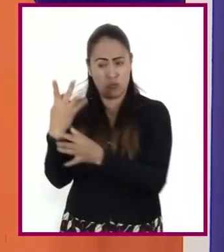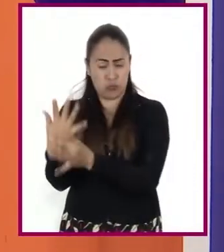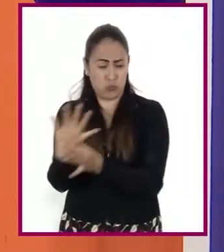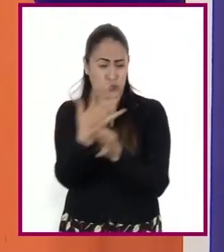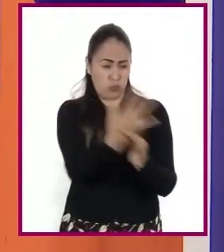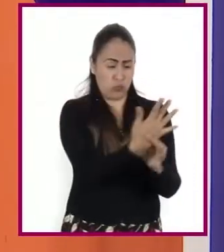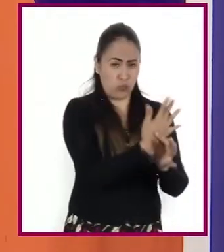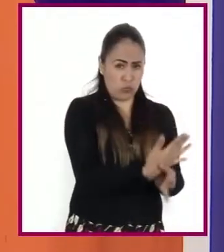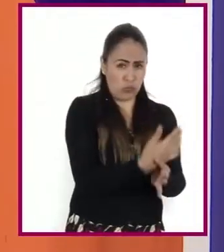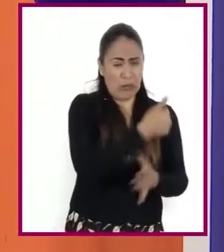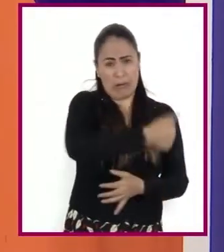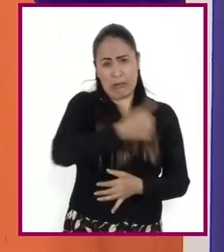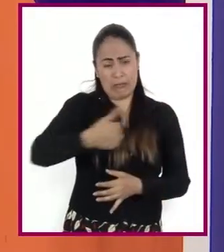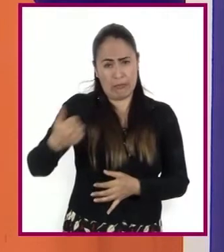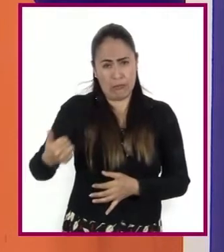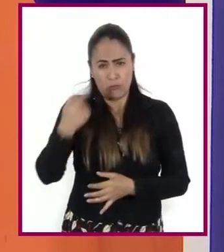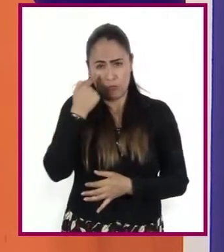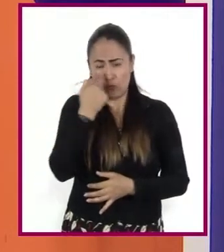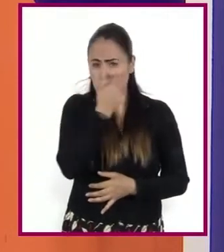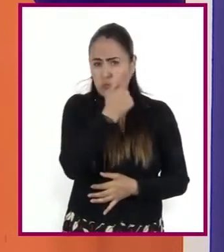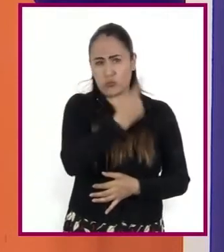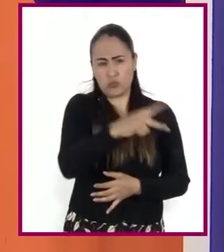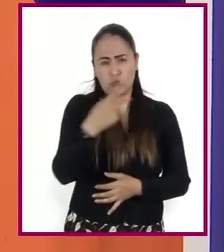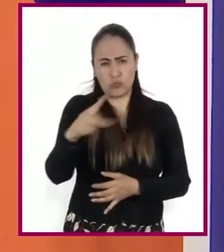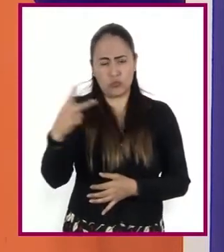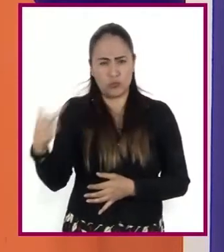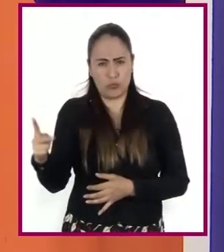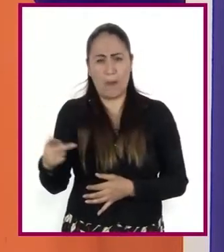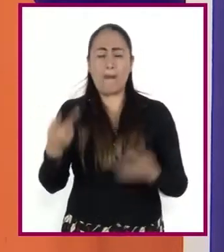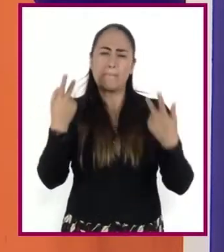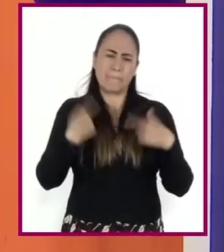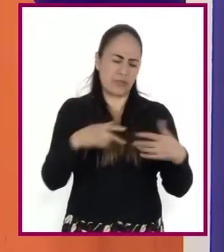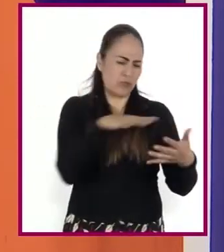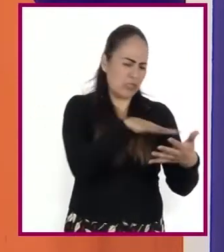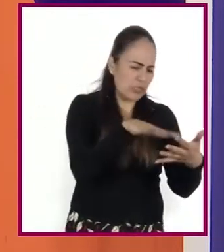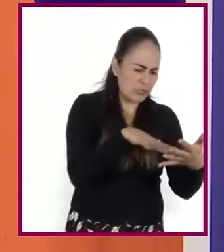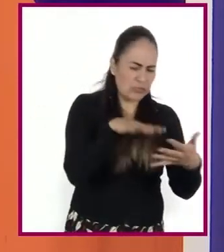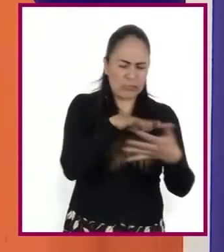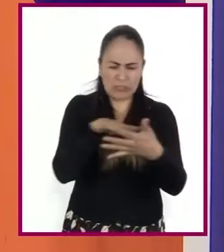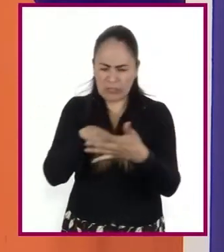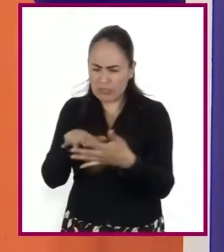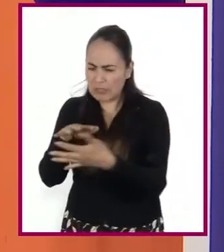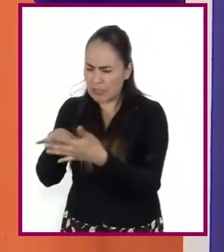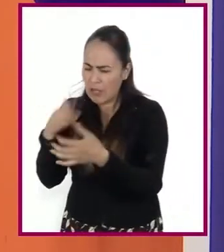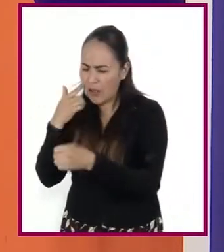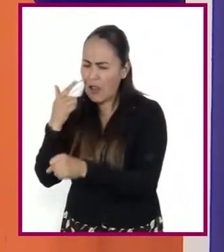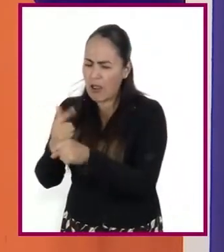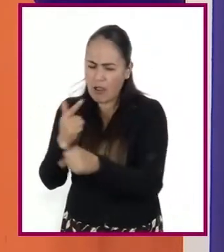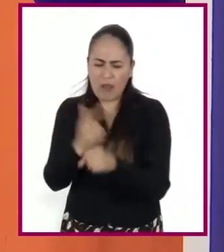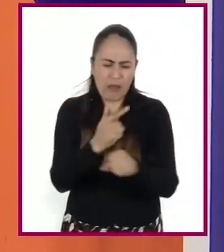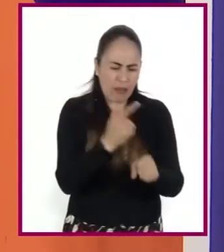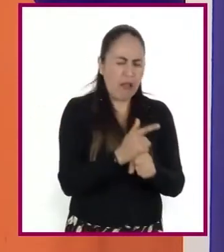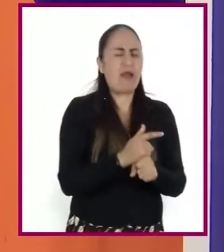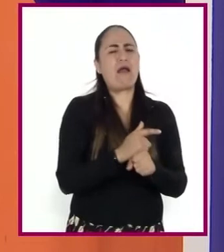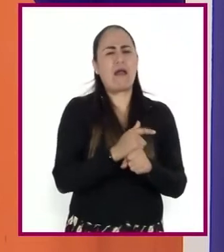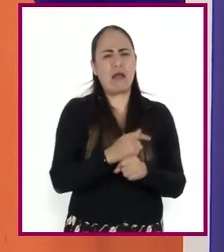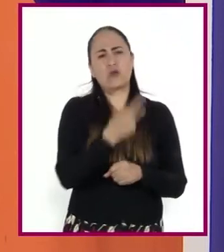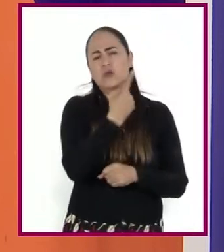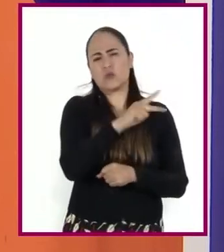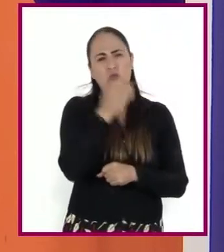Corresponde a los lectores distinguir las diversas posturas que pueden presentarse en cada texto.